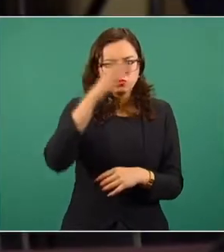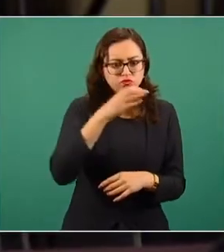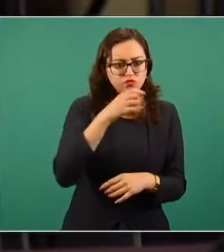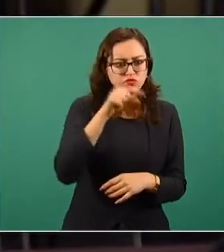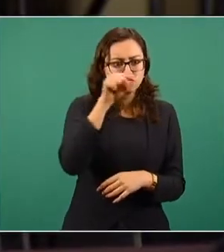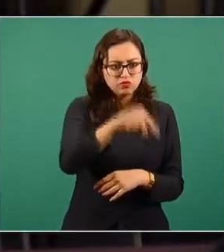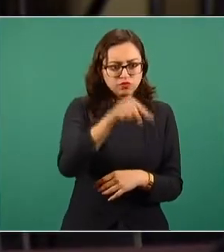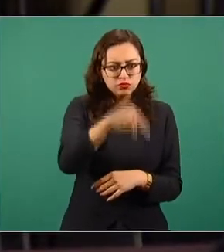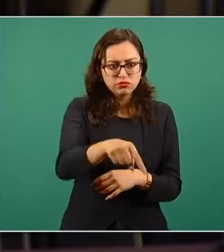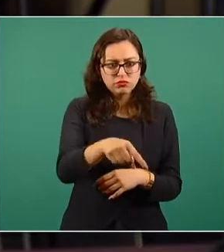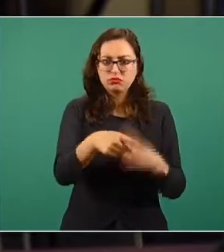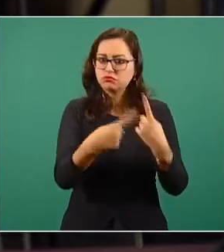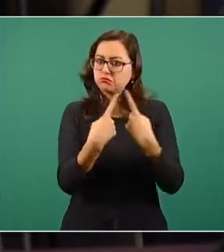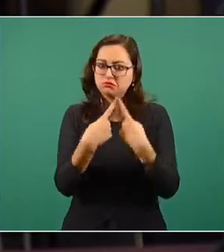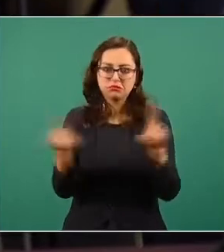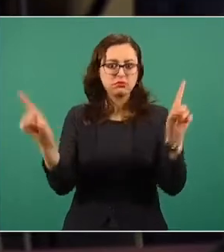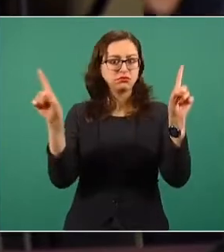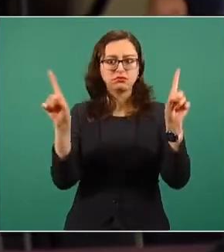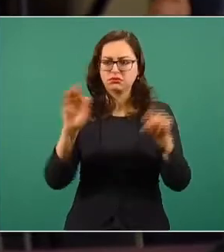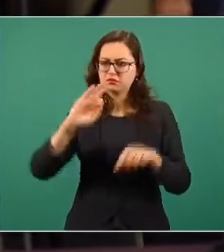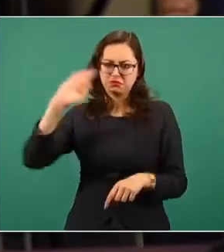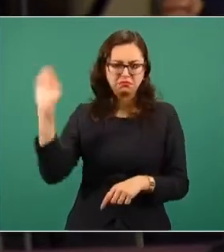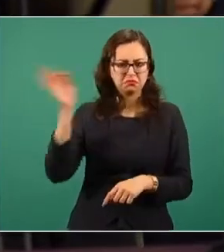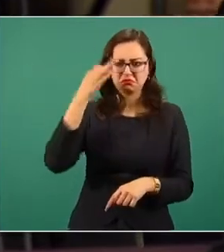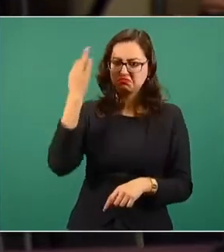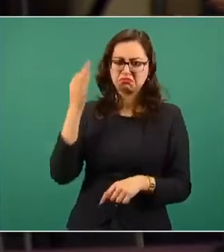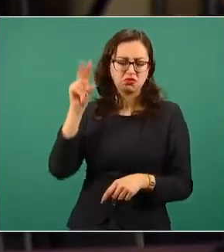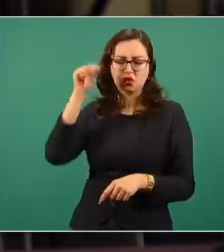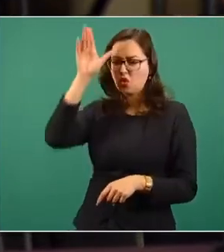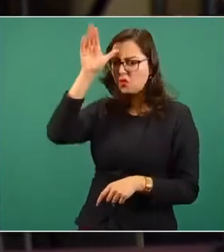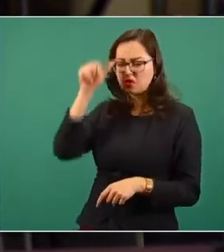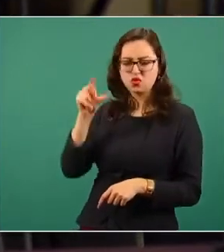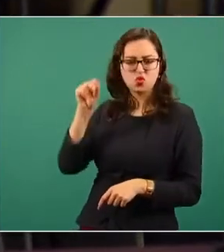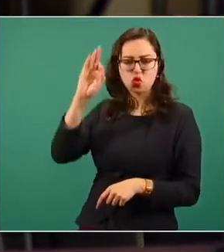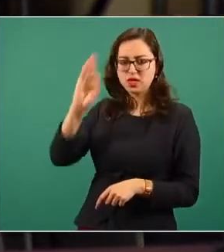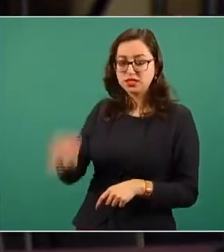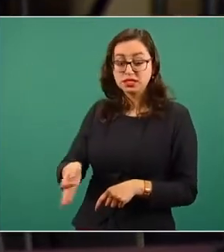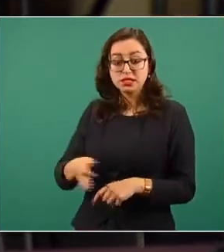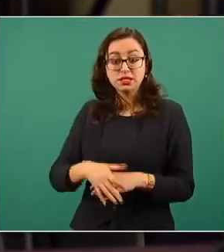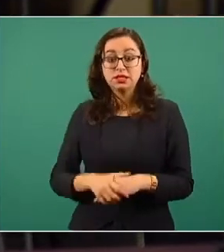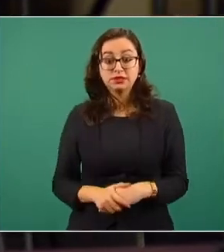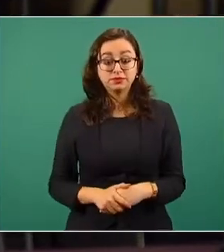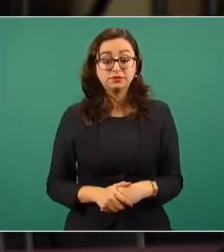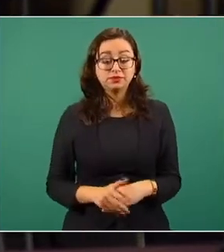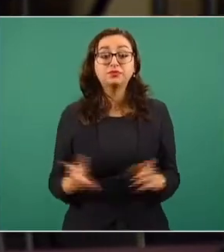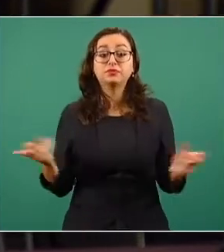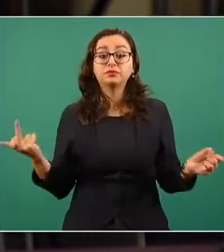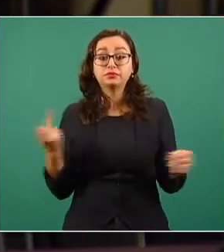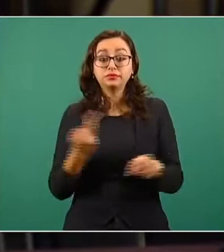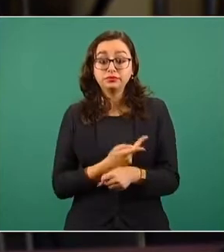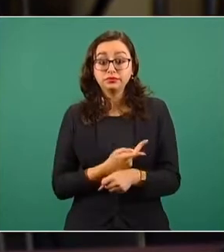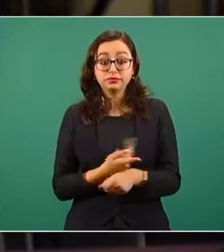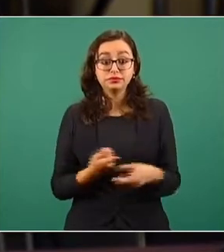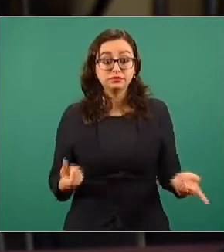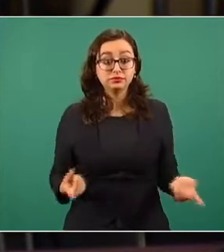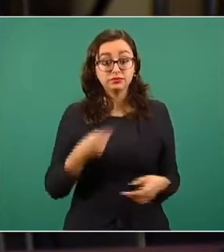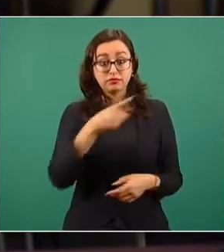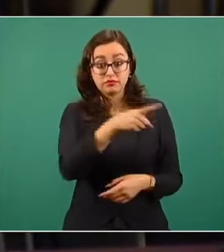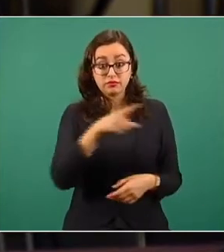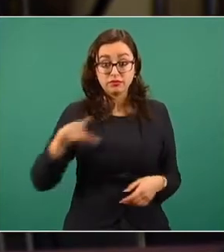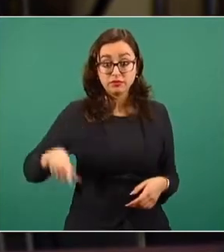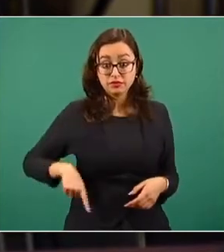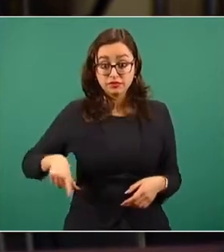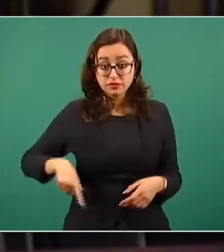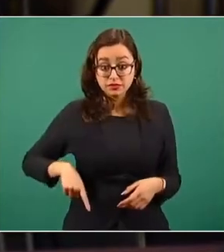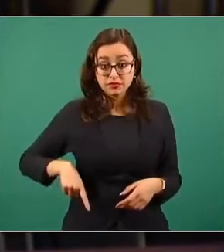Los aspirantes a una posición por medio